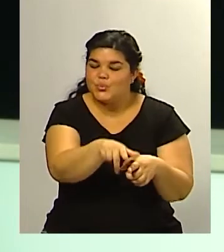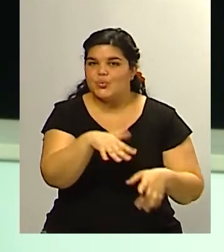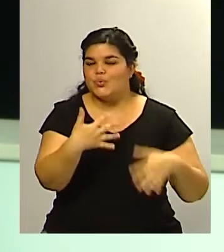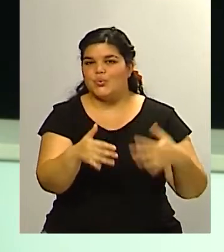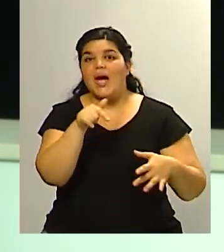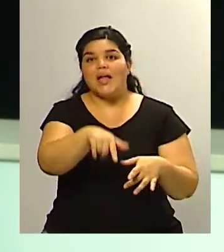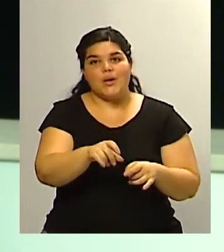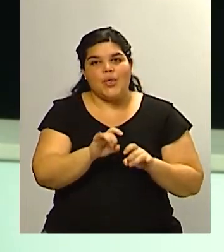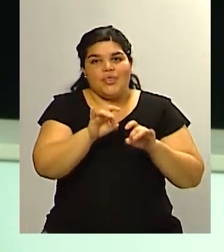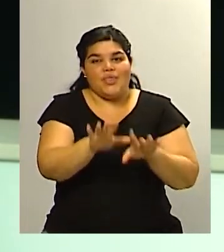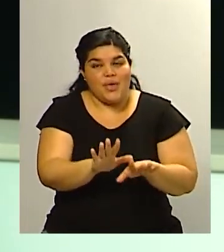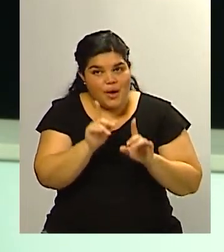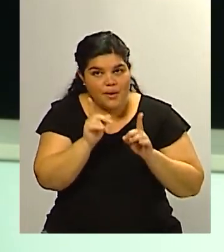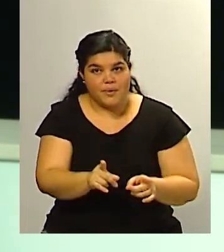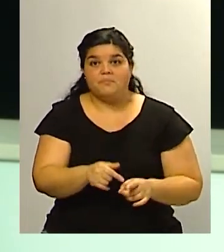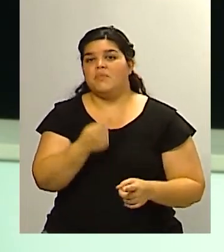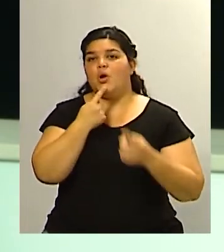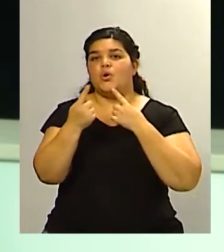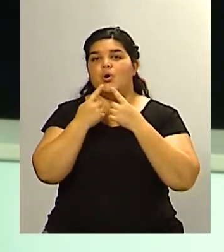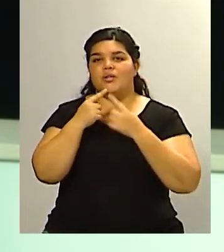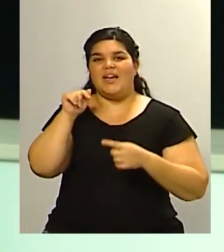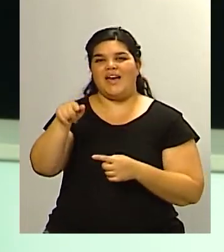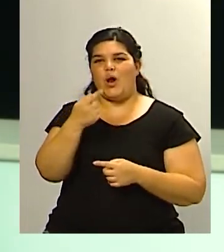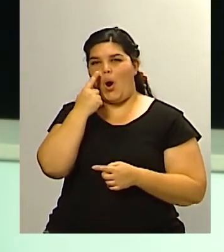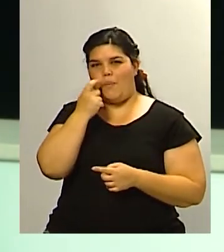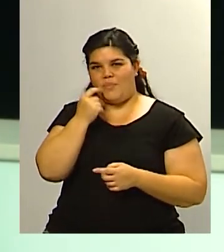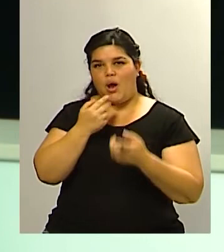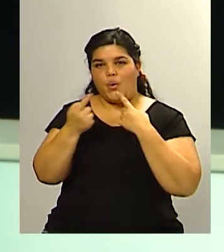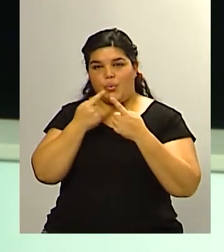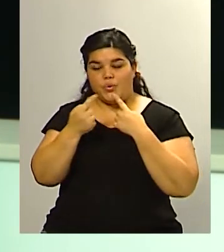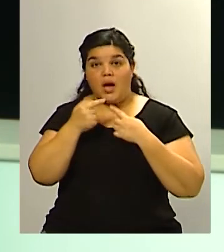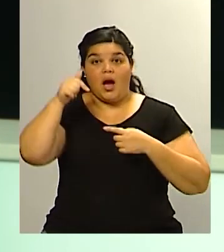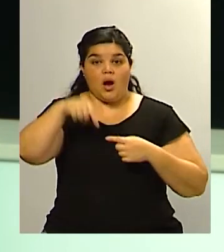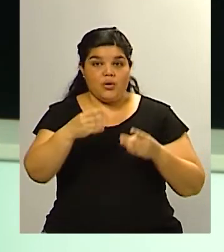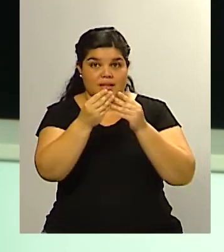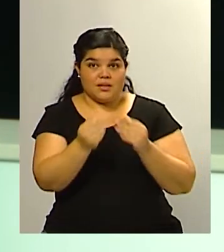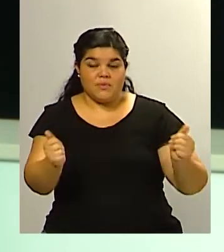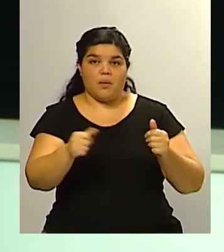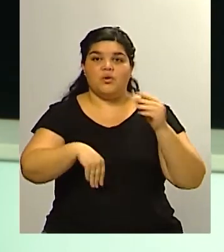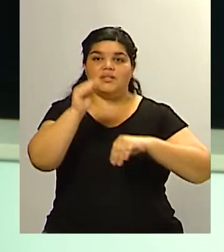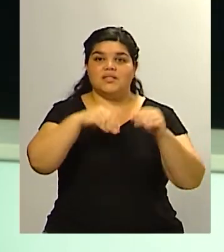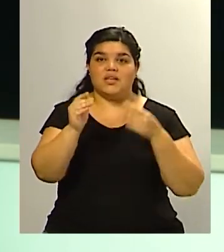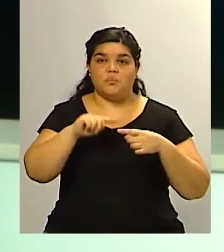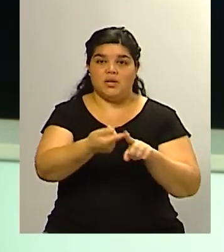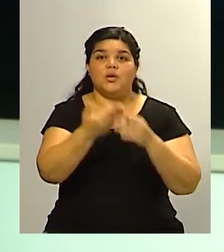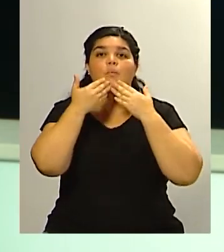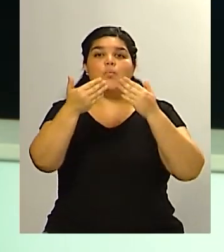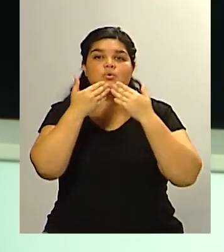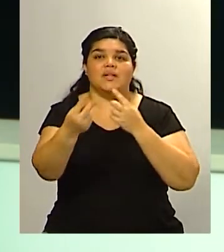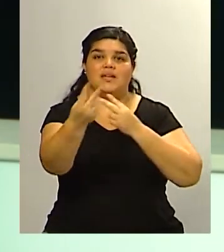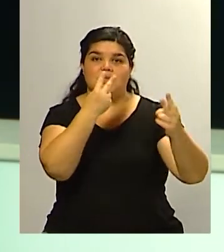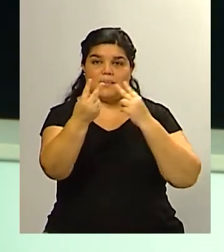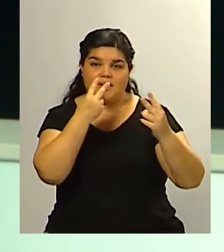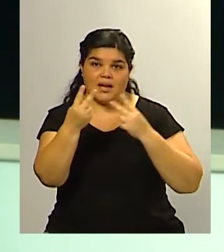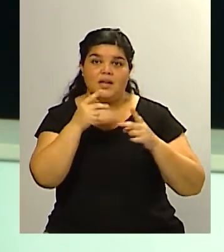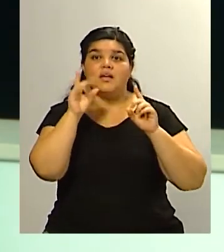y que salieron de la nota que le hacíamos a Gustavo Córdoba punto final para esta edición de Chat Político gracias por haber estado ahí del otro lado la